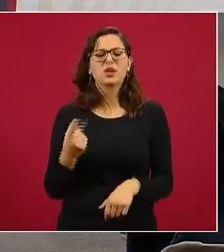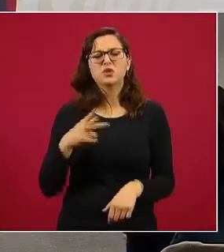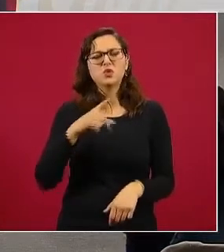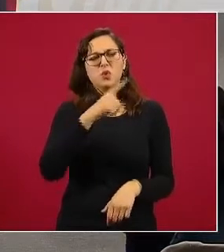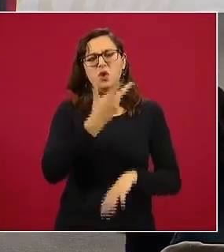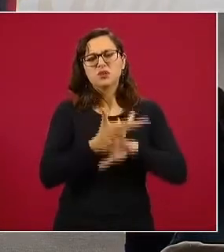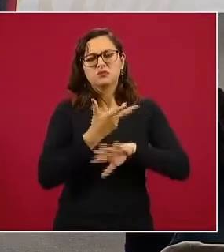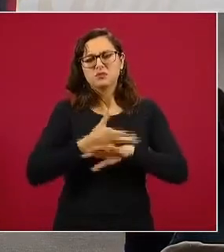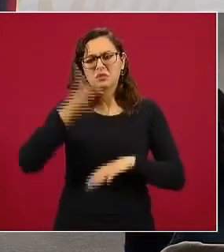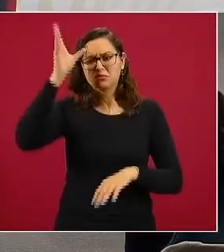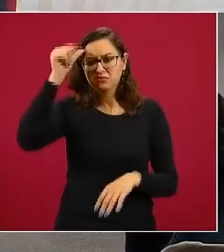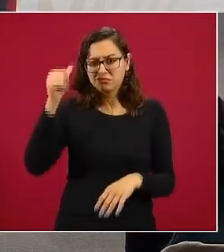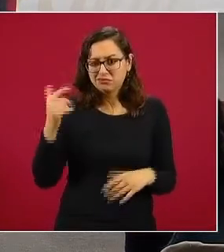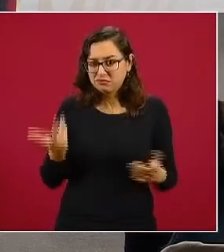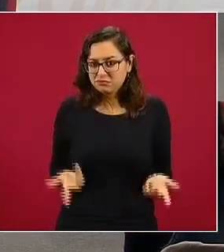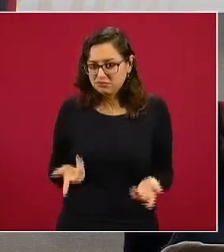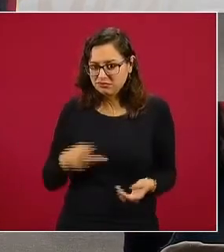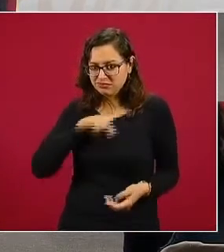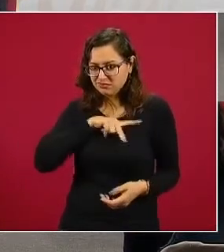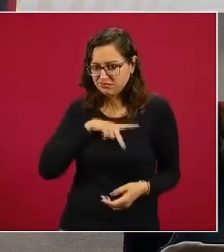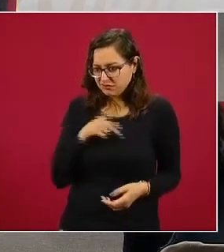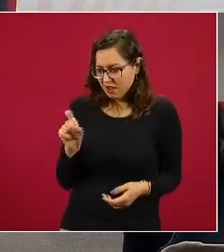esto es lo que se tiene